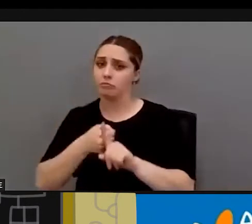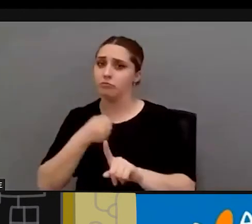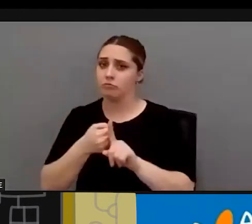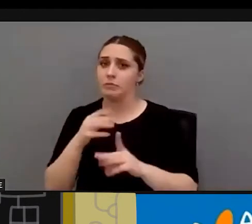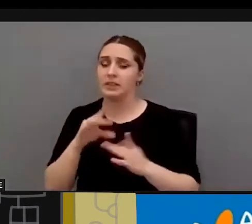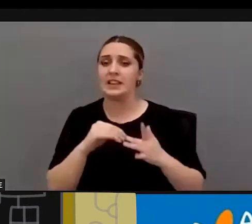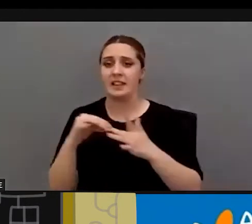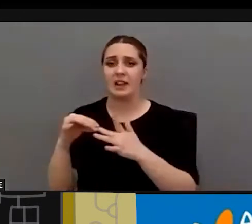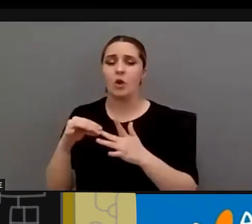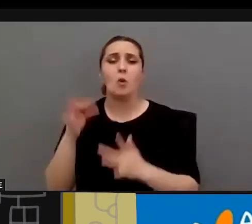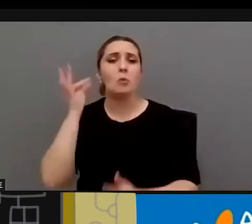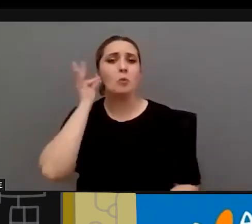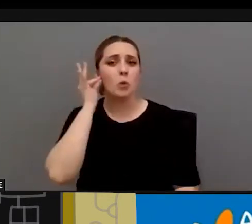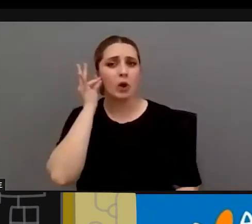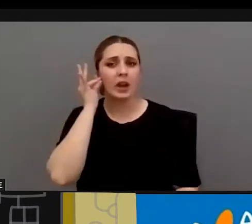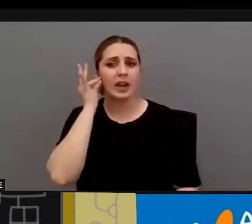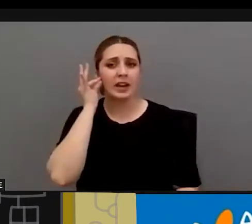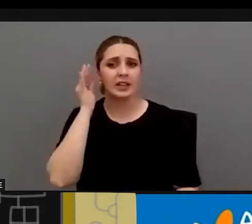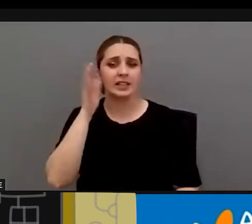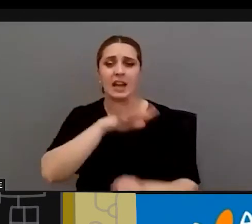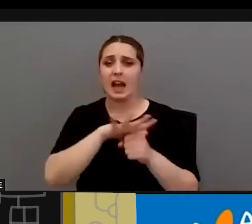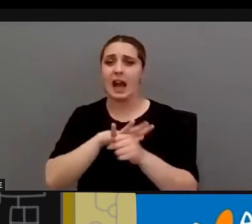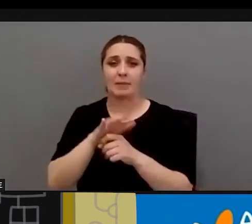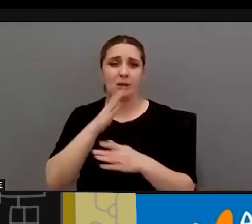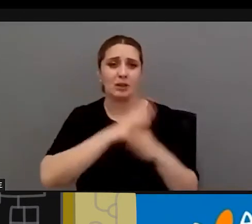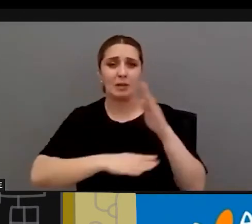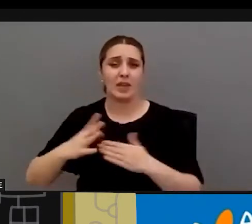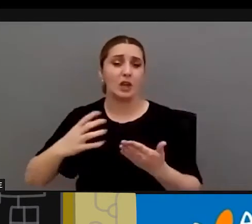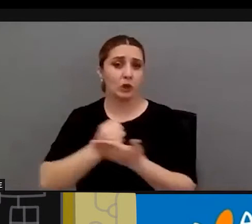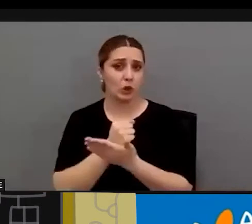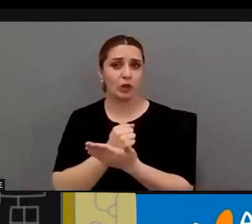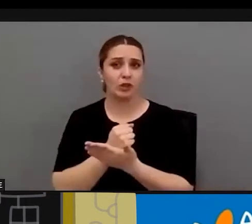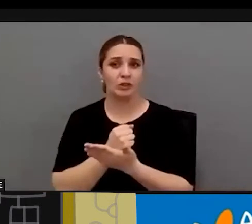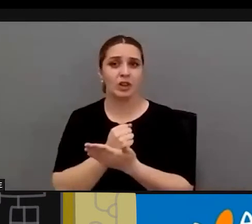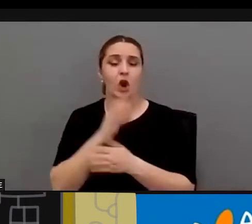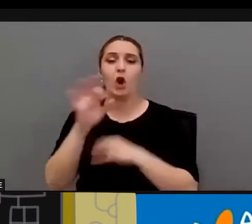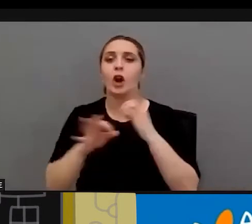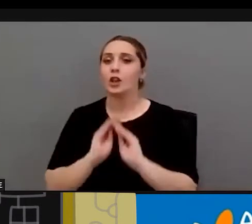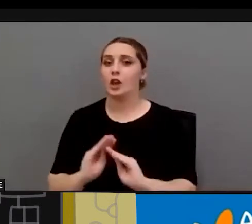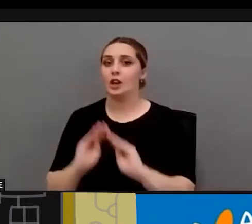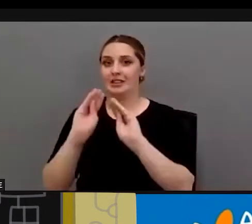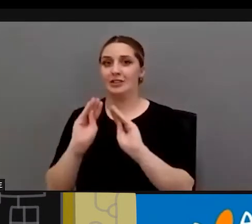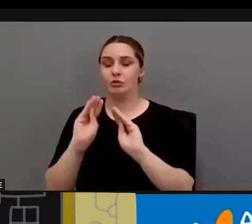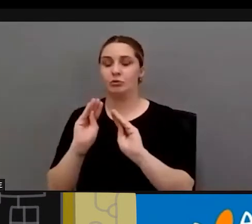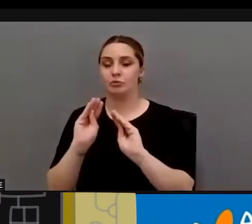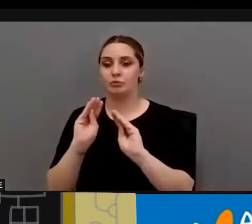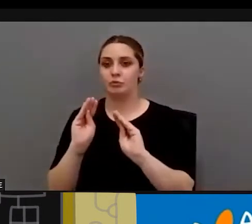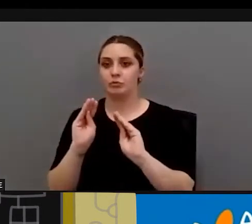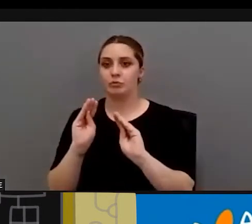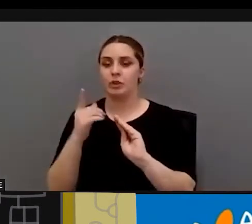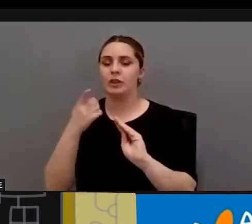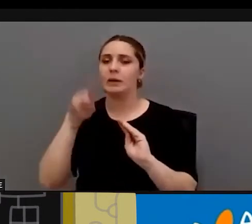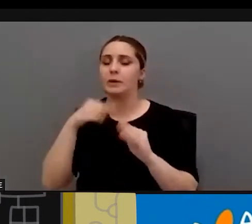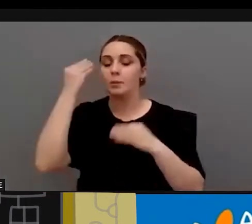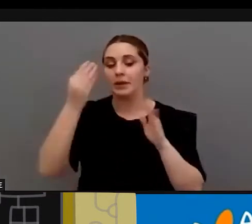mujeres en todos los ámbitos de la discapacidad en nuestro país en sus propias organizaciones yo creo que también ha contribuido a